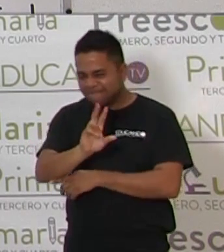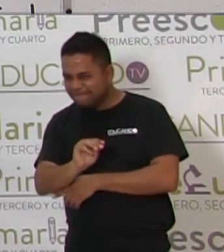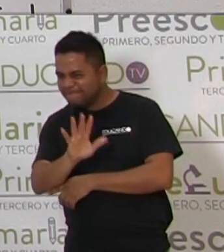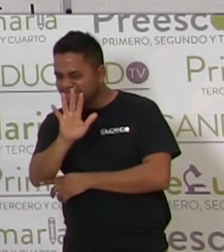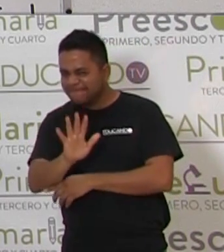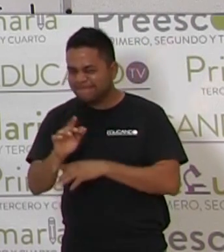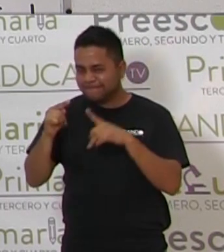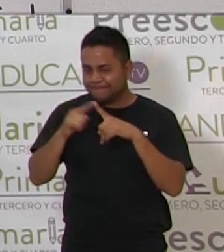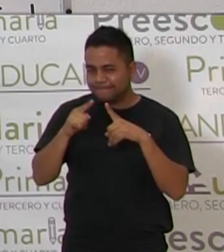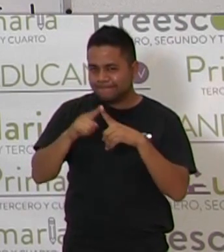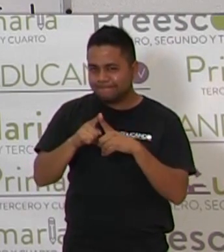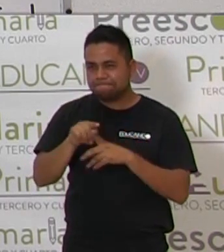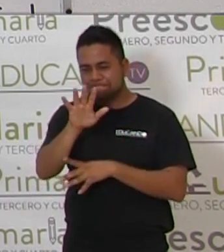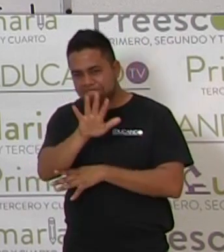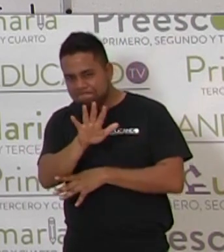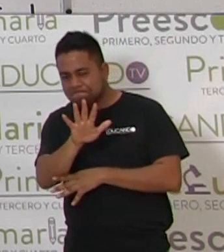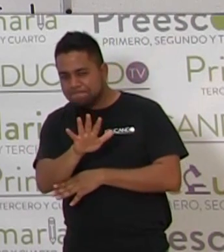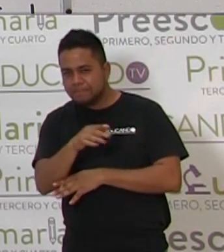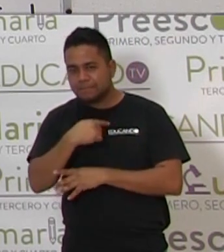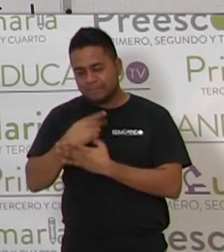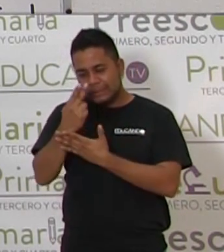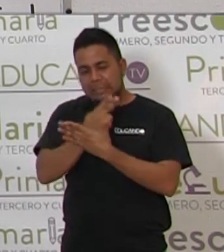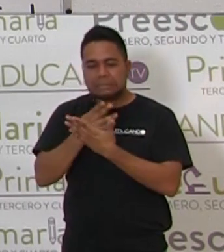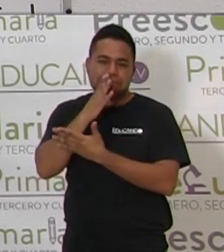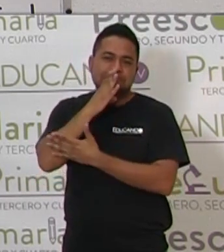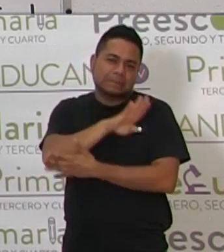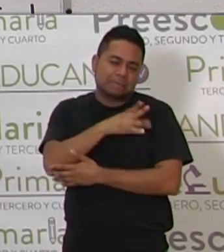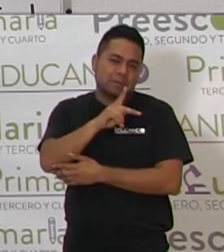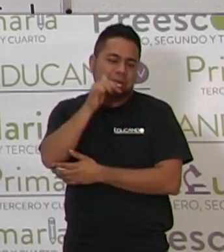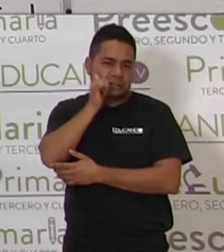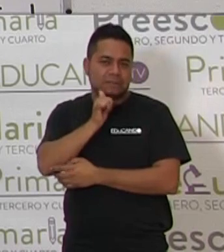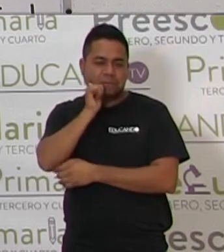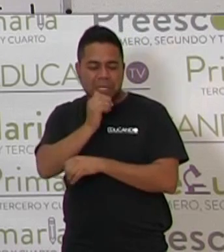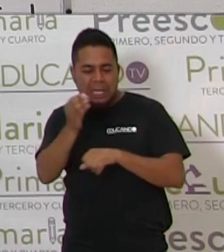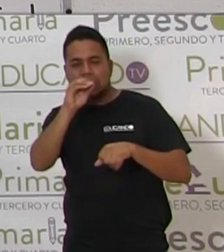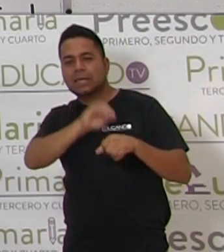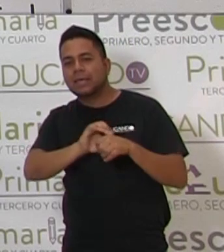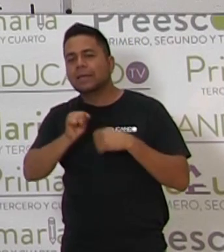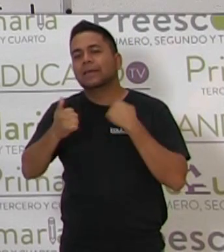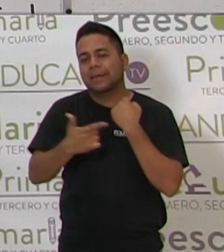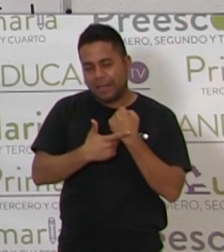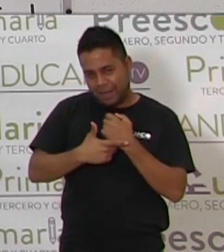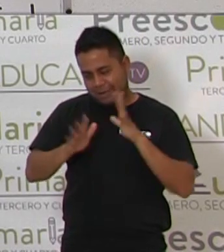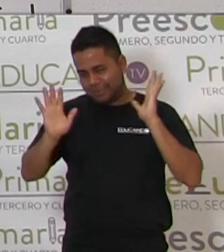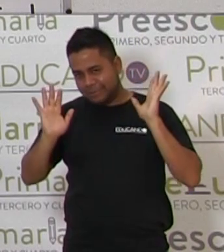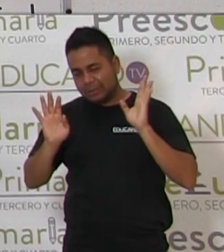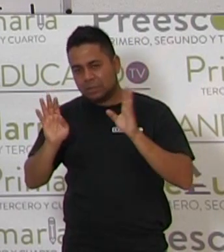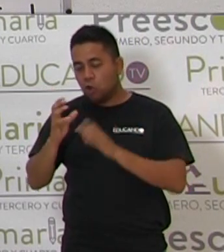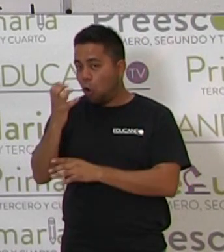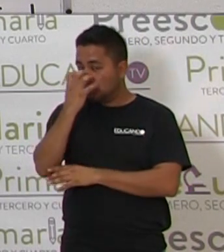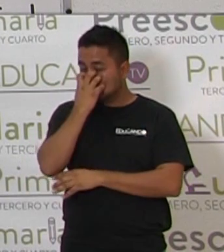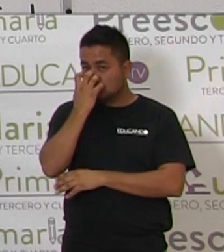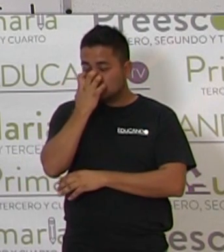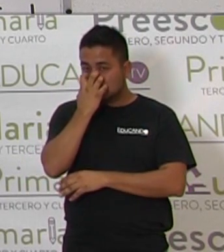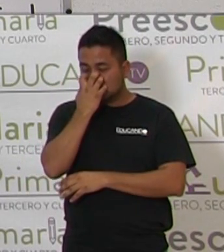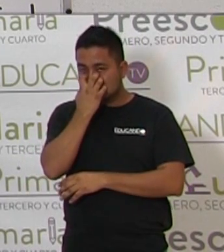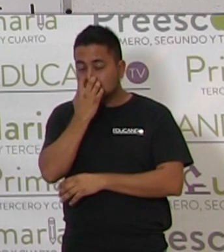le dan, sí. O sea, yo sé que dibujo mal, pero siempre le doy un aire a las cosas. Un oso. No hemos visto.